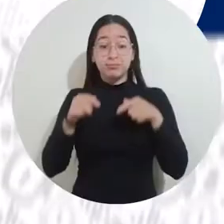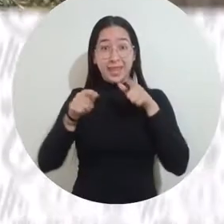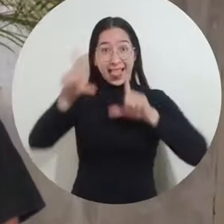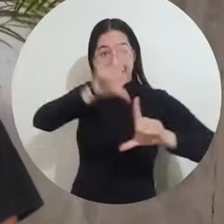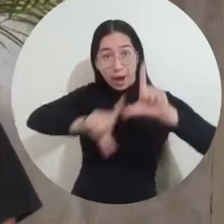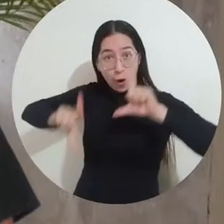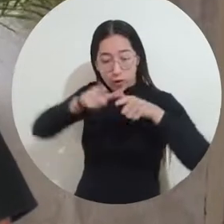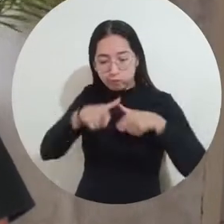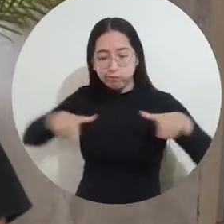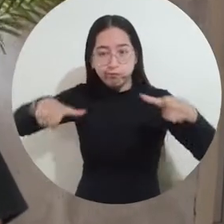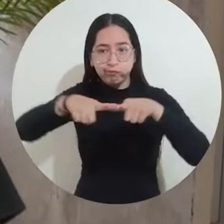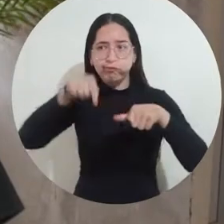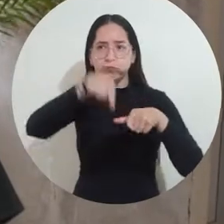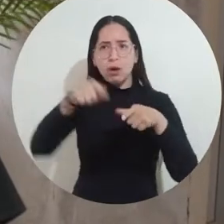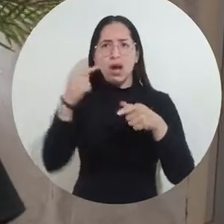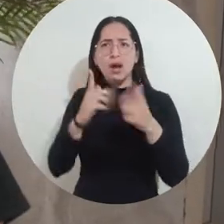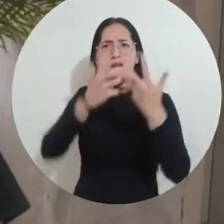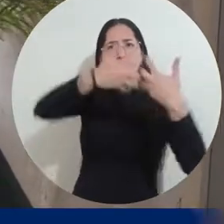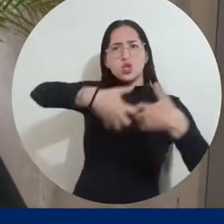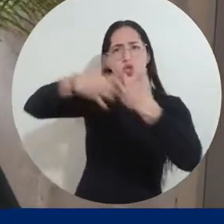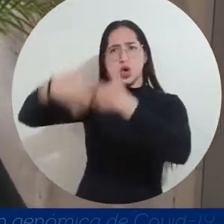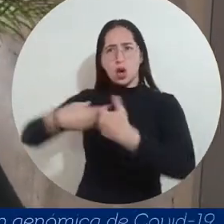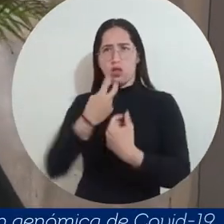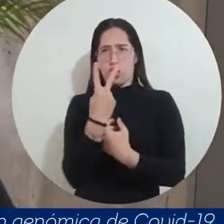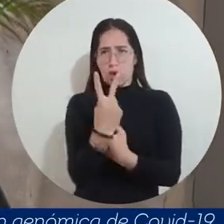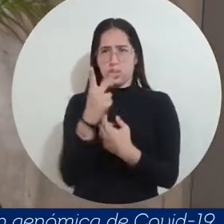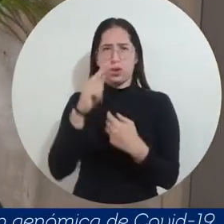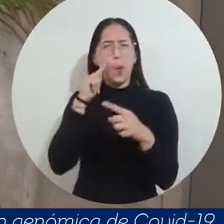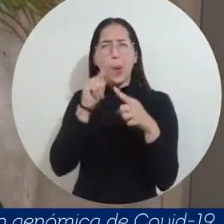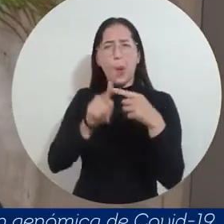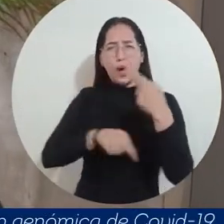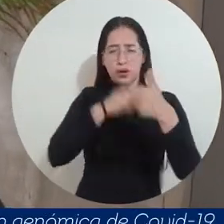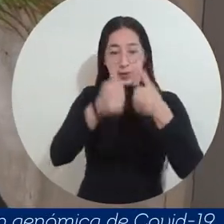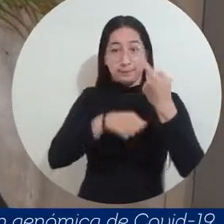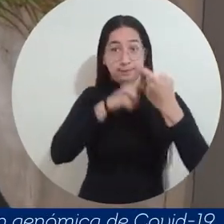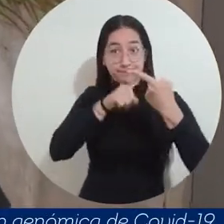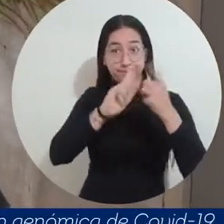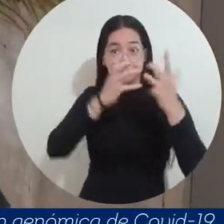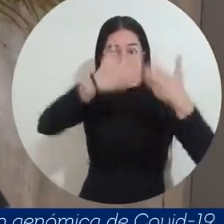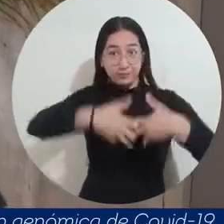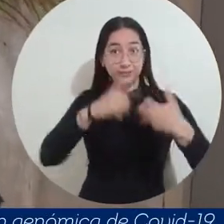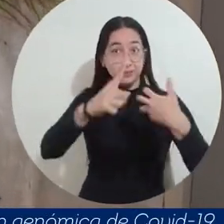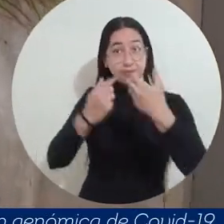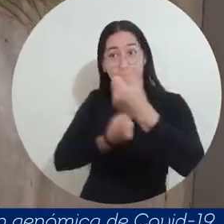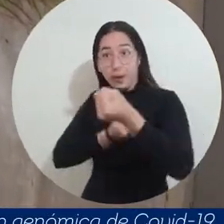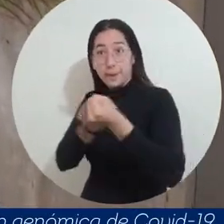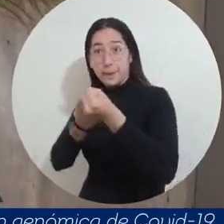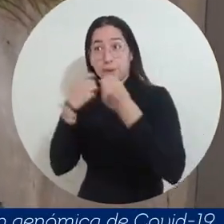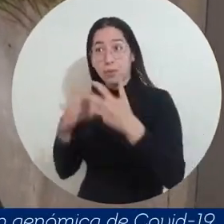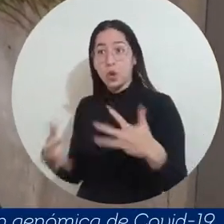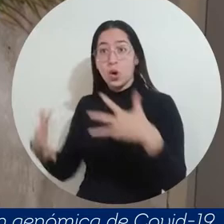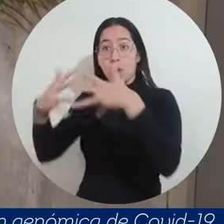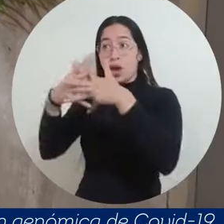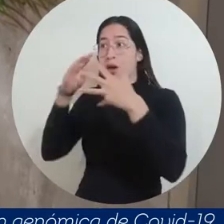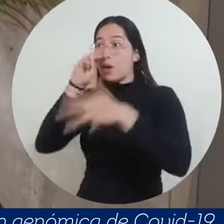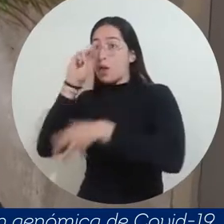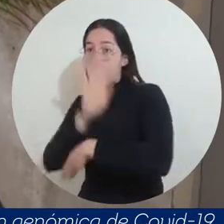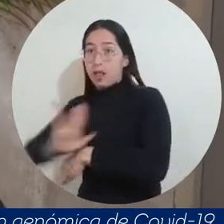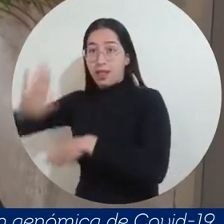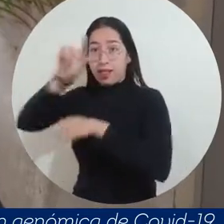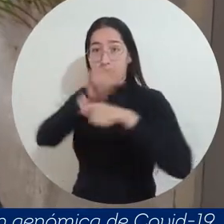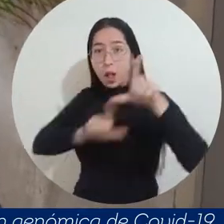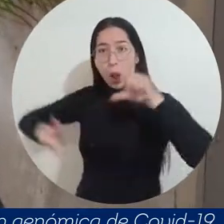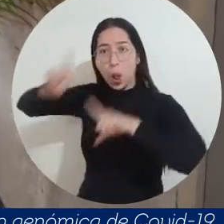En el laboratorio tenemos dos funciones principales. La primera es el apoyo a la Red Nacional de Laboratorios para el